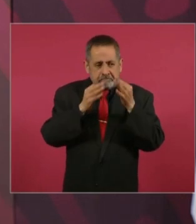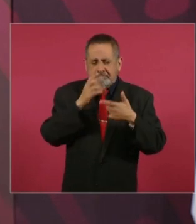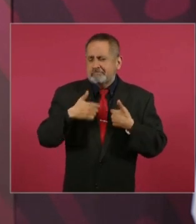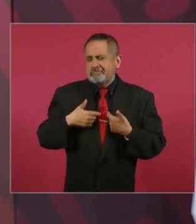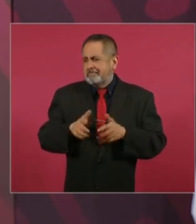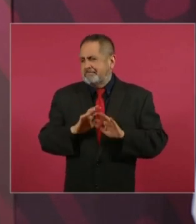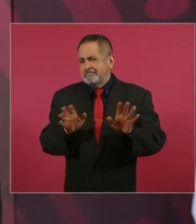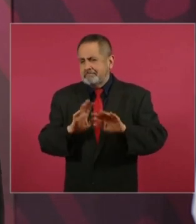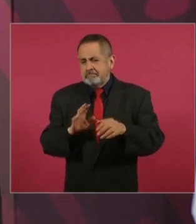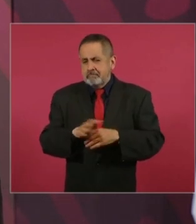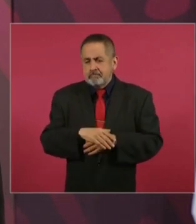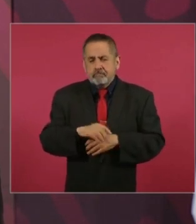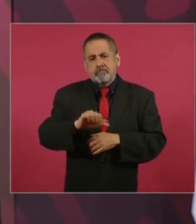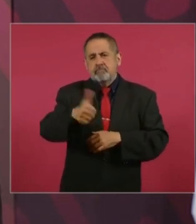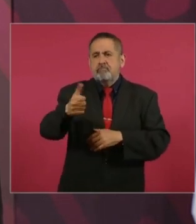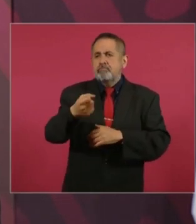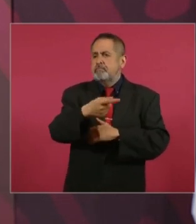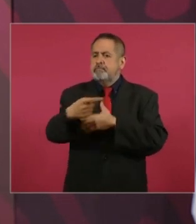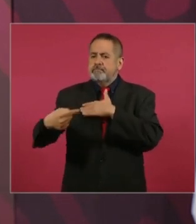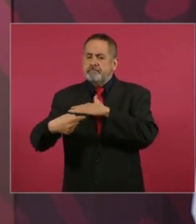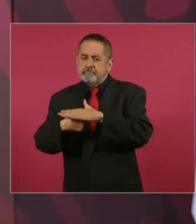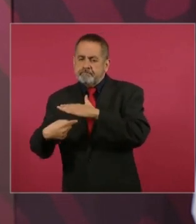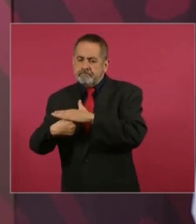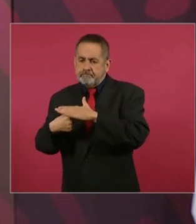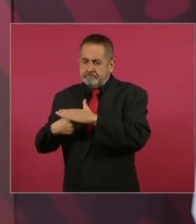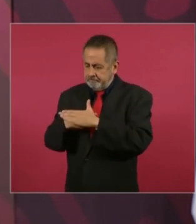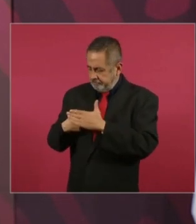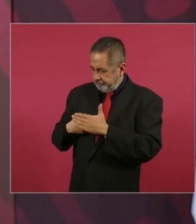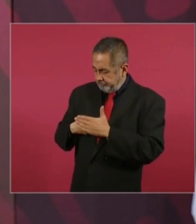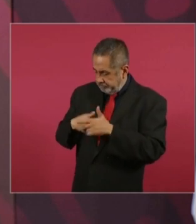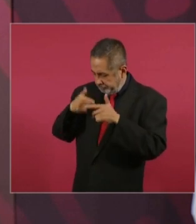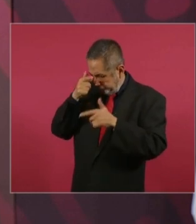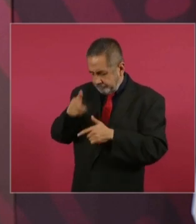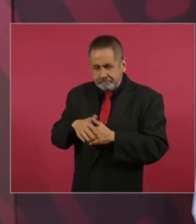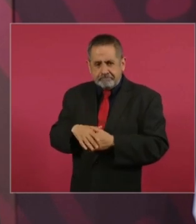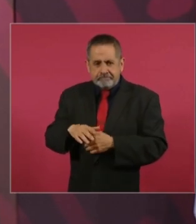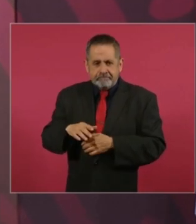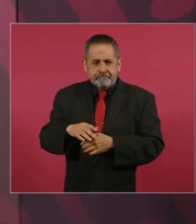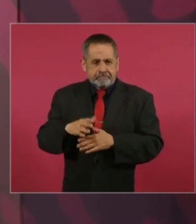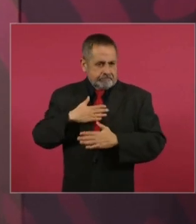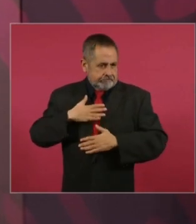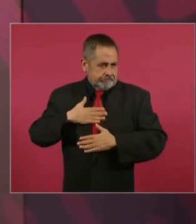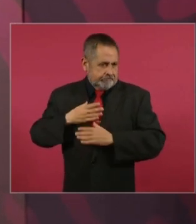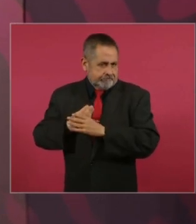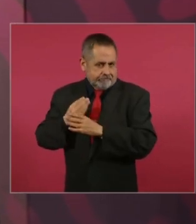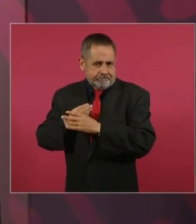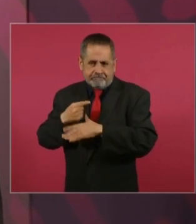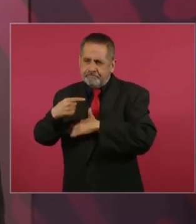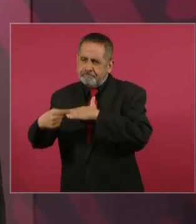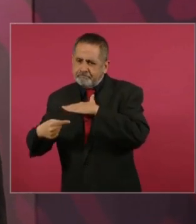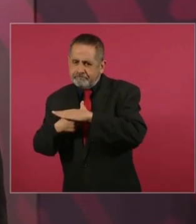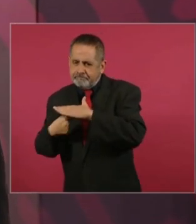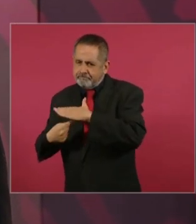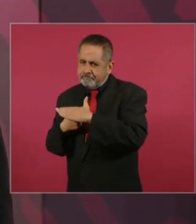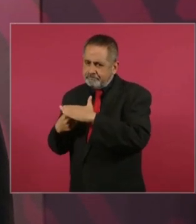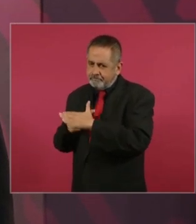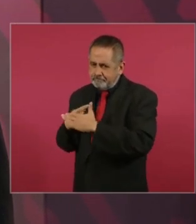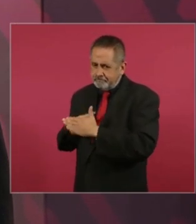No, no, no, me entero de otra manera, tengo mis formas de enterarme.